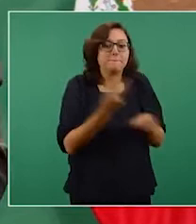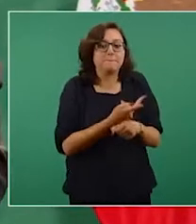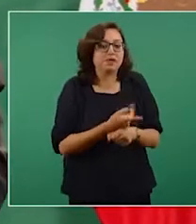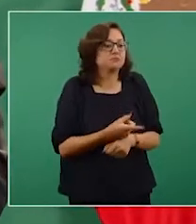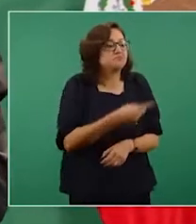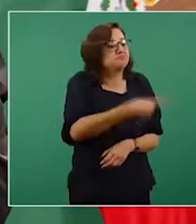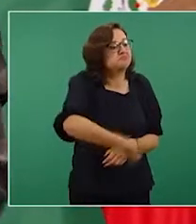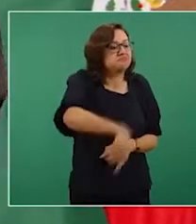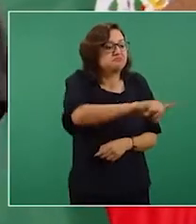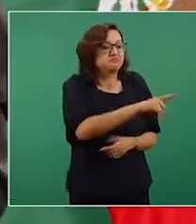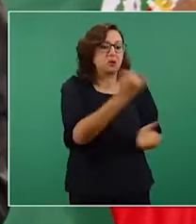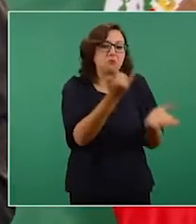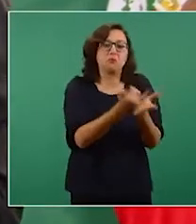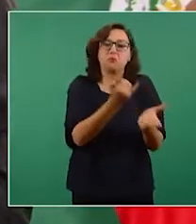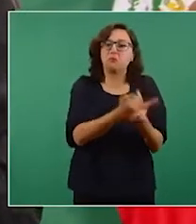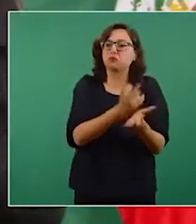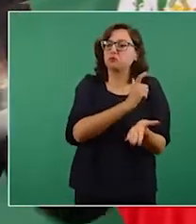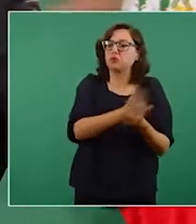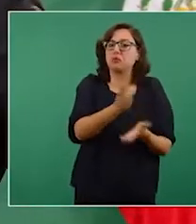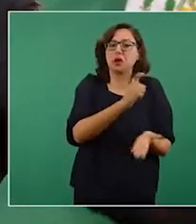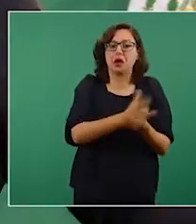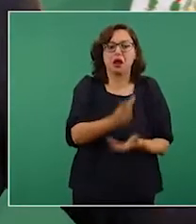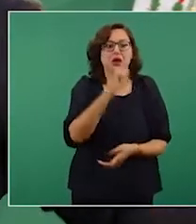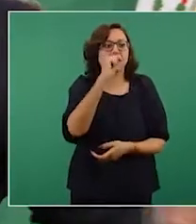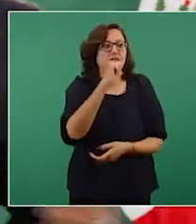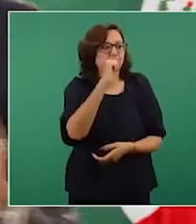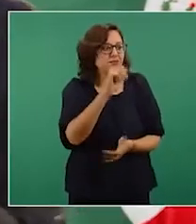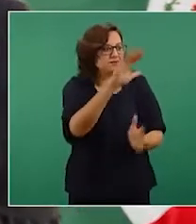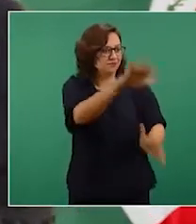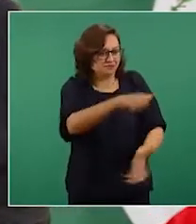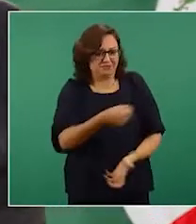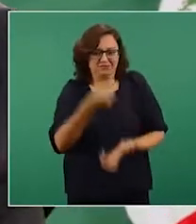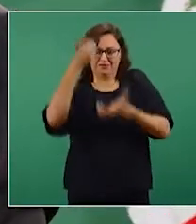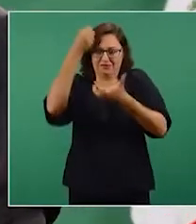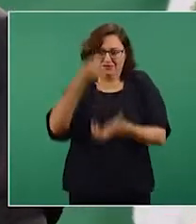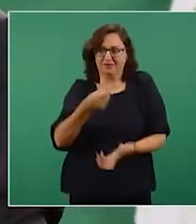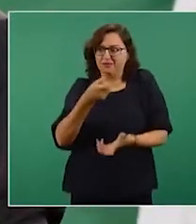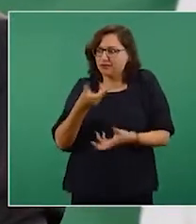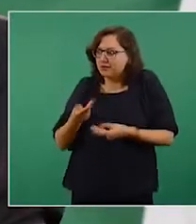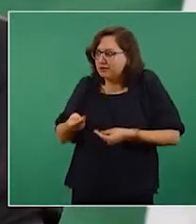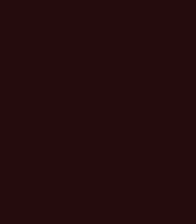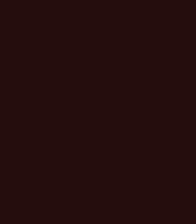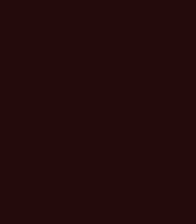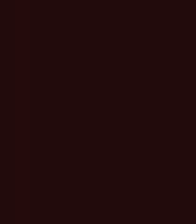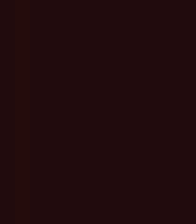y no se tiene presupuesto para ayudar a la gente que lo requiere.